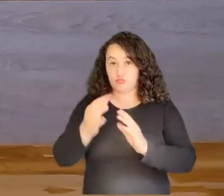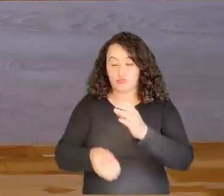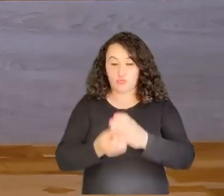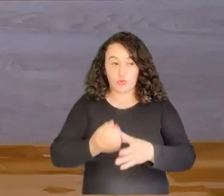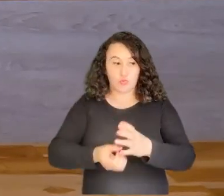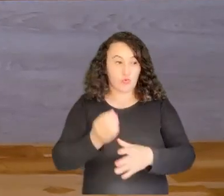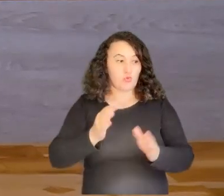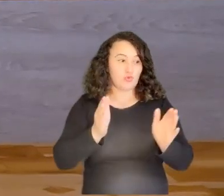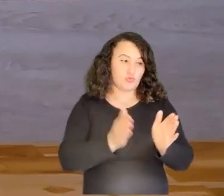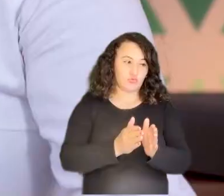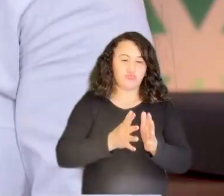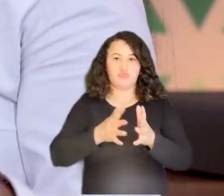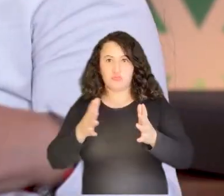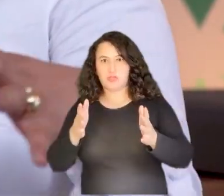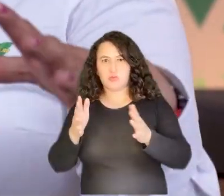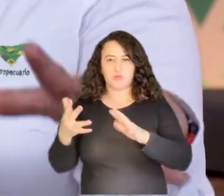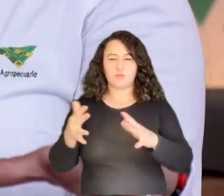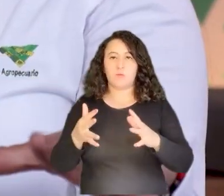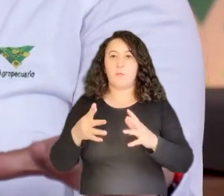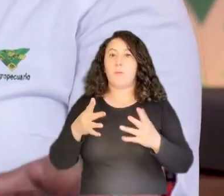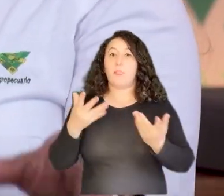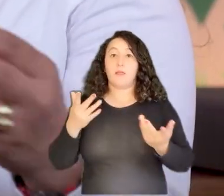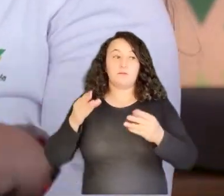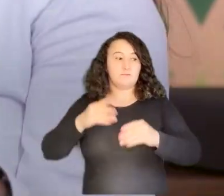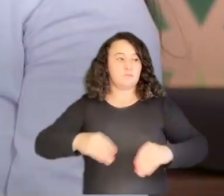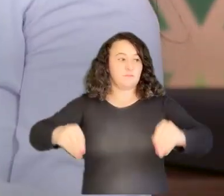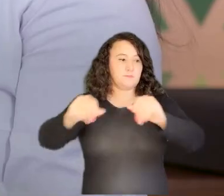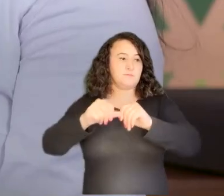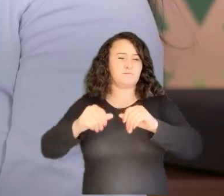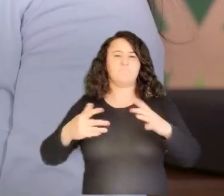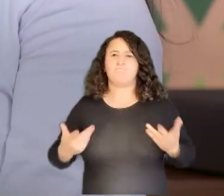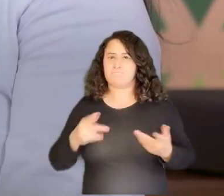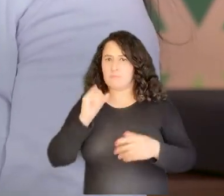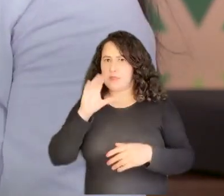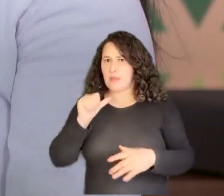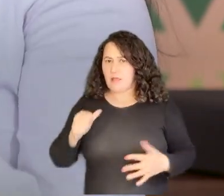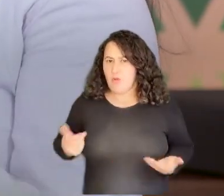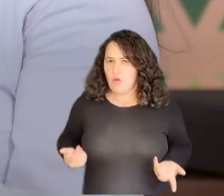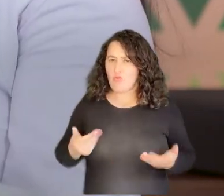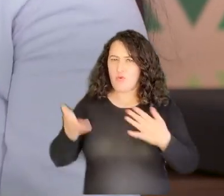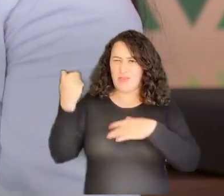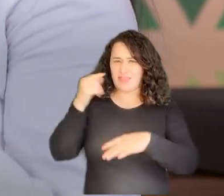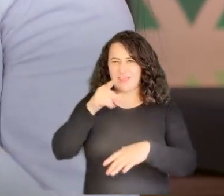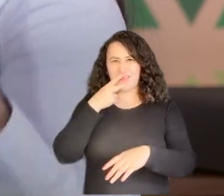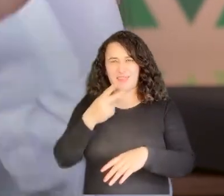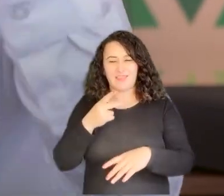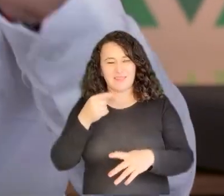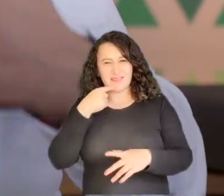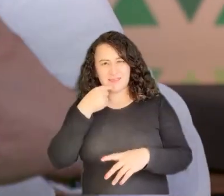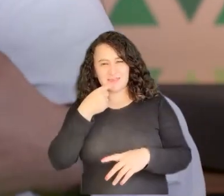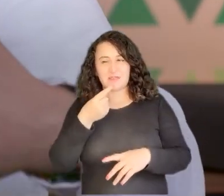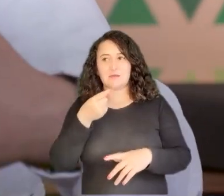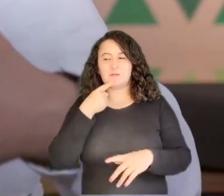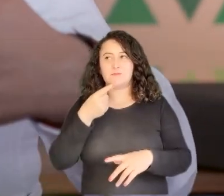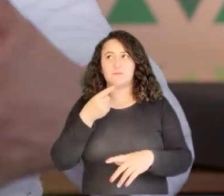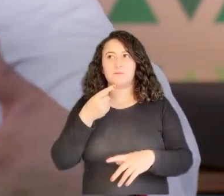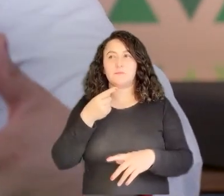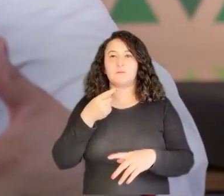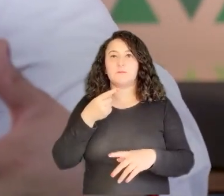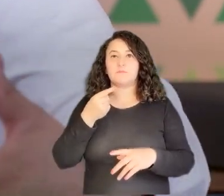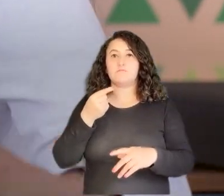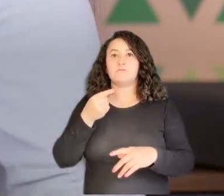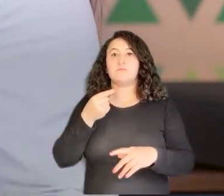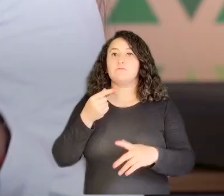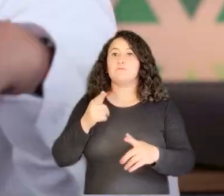a los pequeños y a los medianos en el territorio. El ICA, como tú bien lo decías anteriormente, se hacía este tipo de extensión